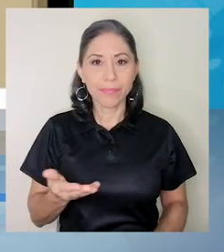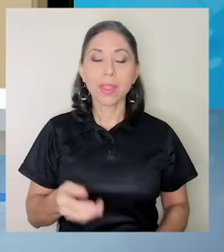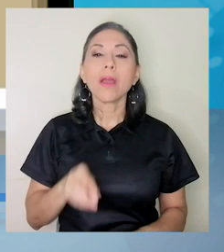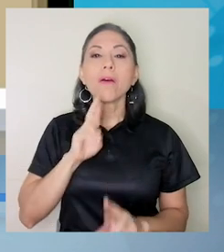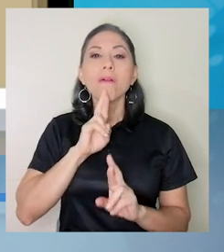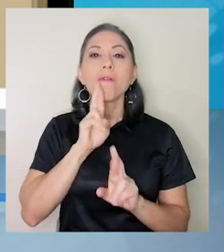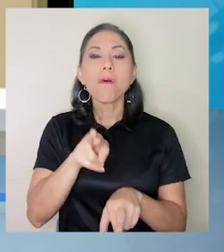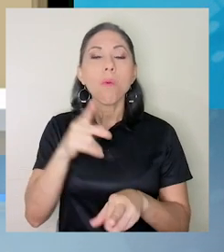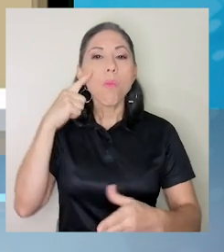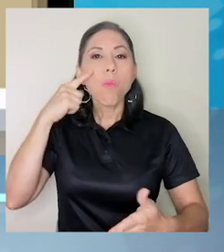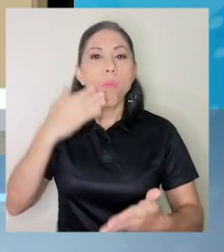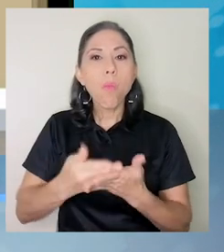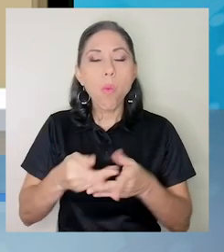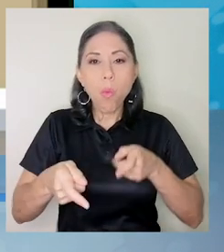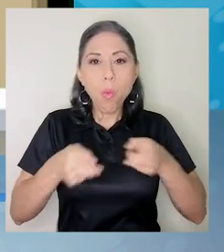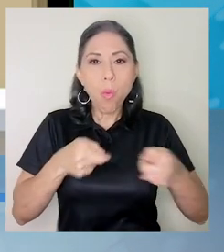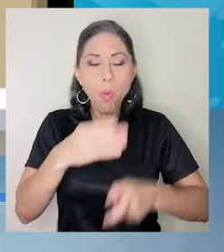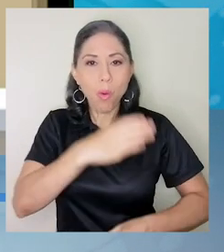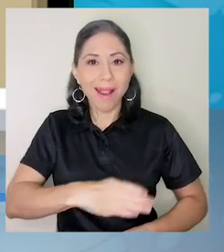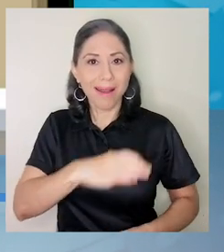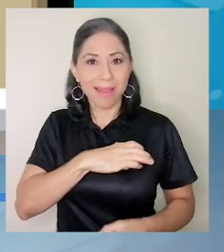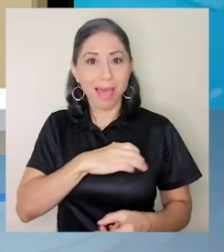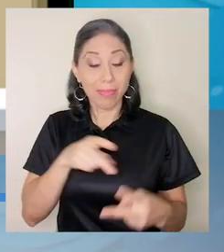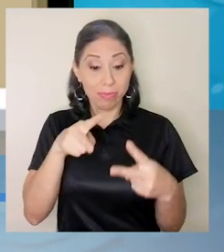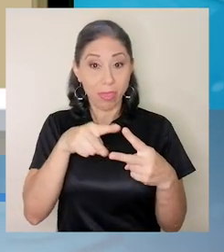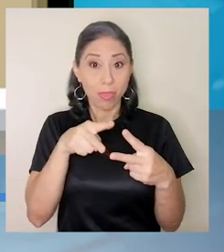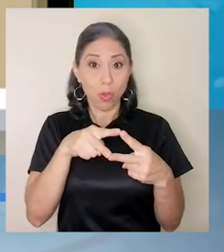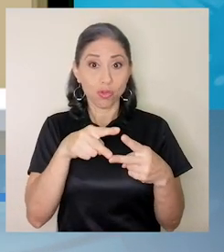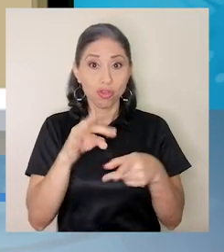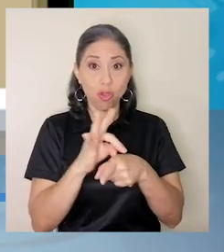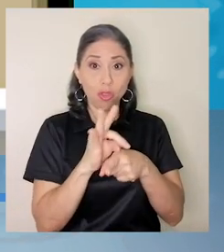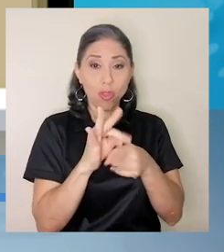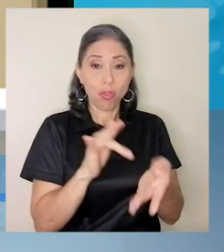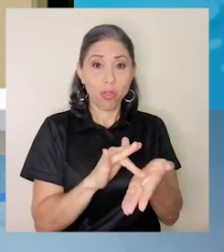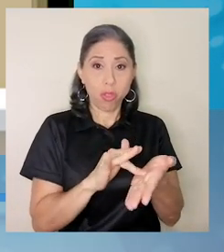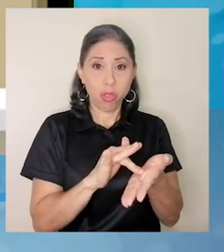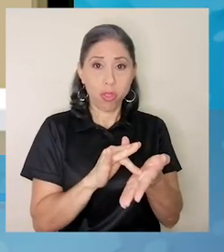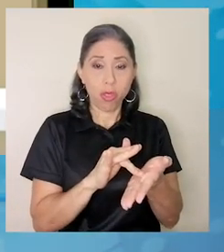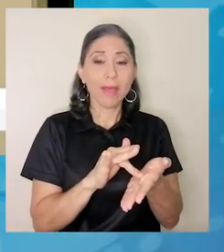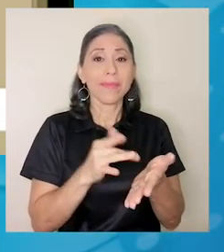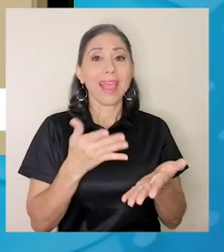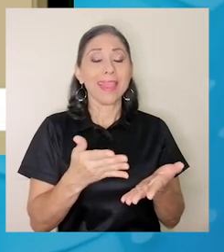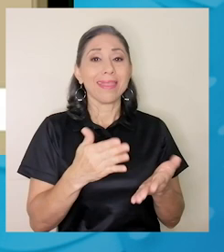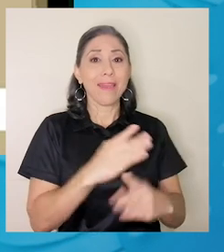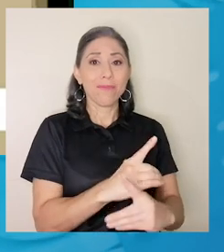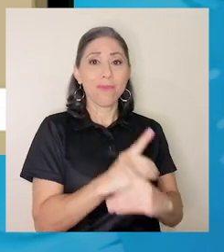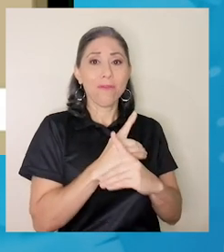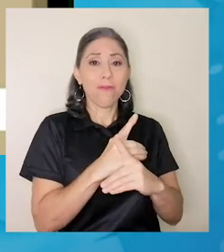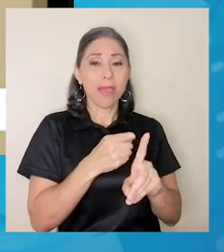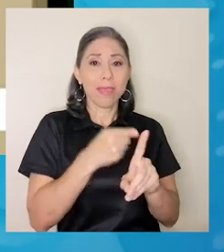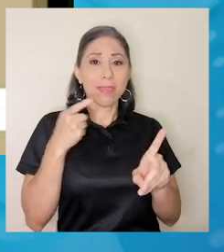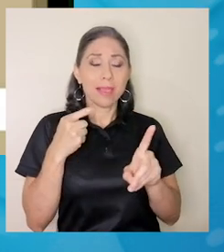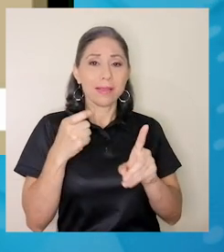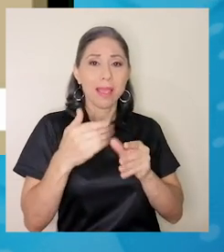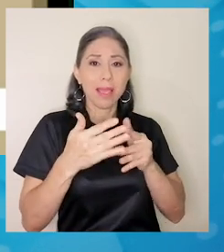de las dos formulaciones de anticuerpos equinos que se prepararon en el instituto